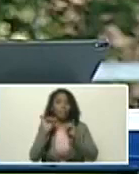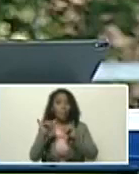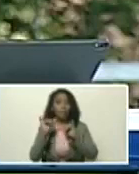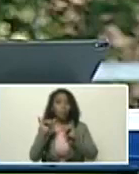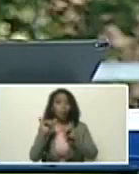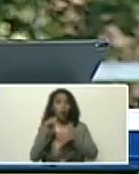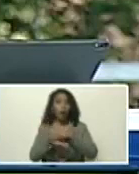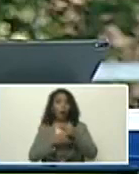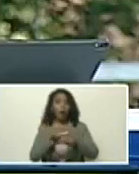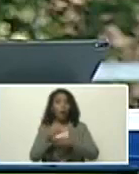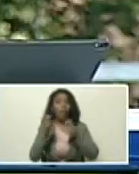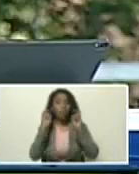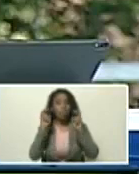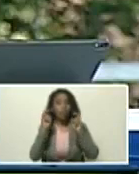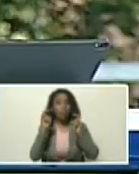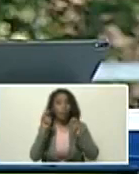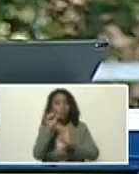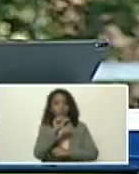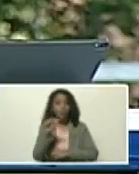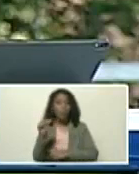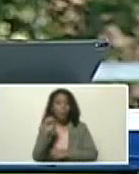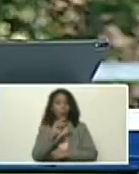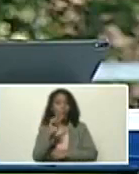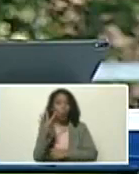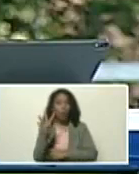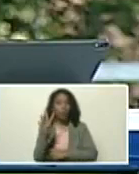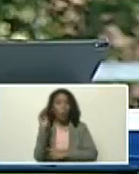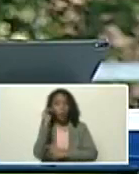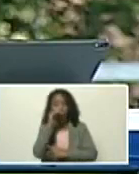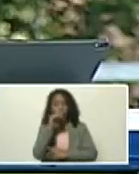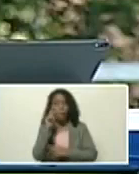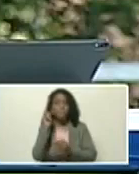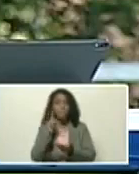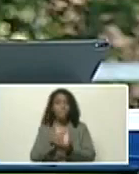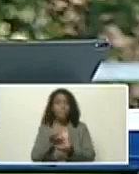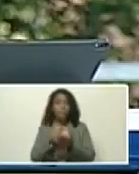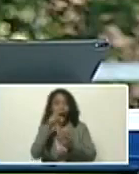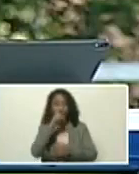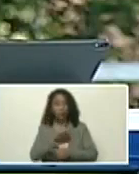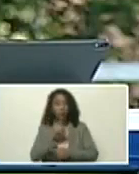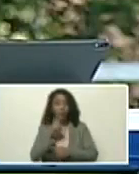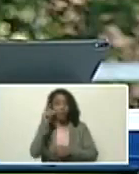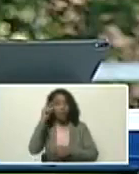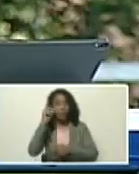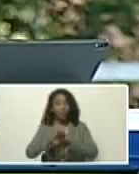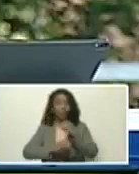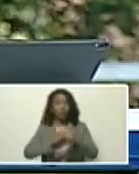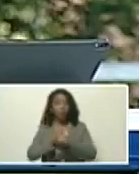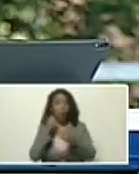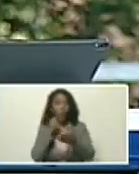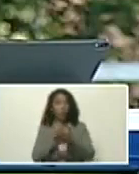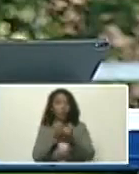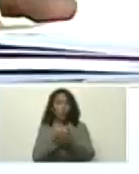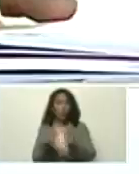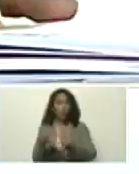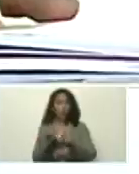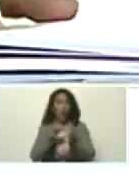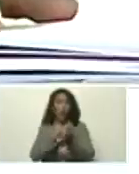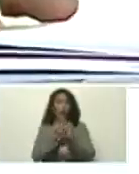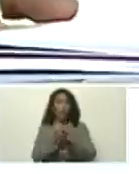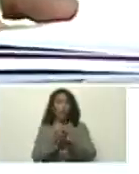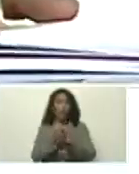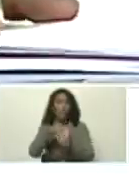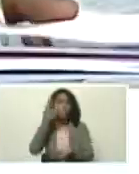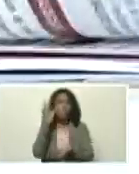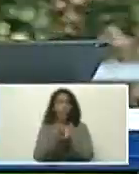llevará a cabo, en la semana, del 24 de octubre, del presente año, y en el marco, del día internacional, de lucha contra el cambio, climático, aprobado,